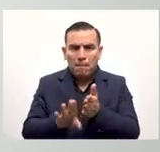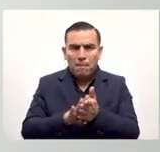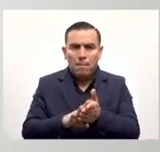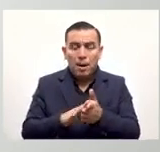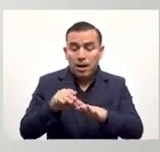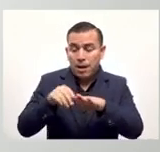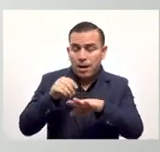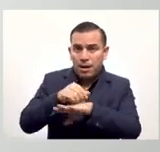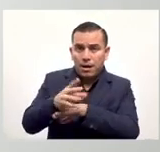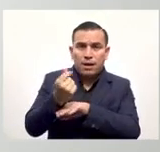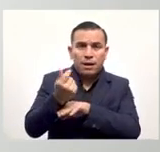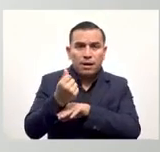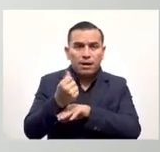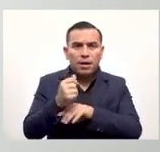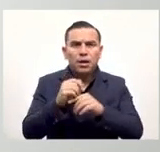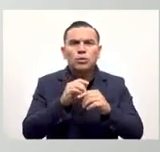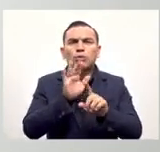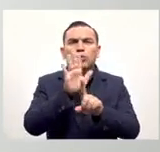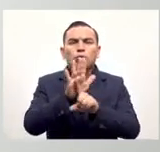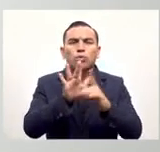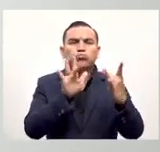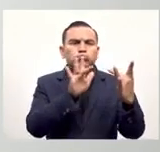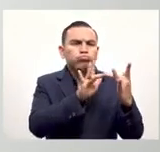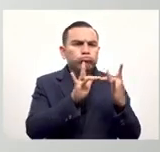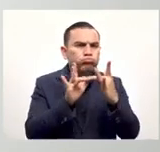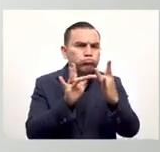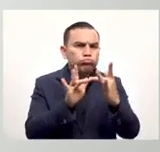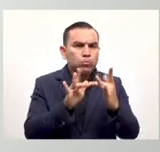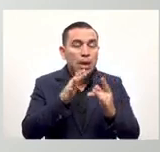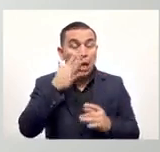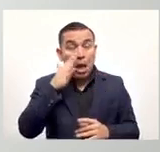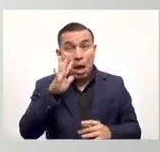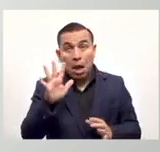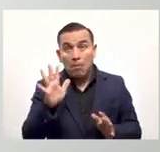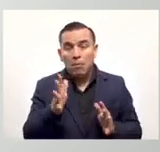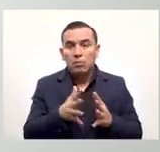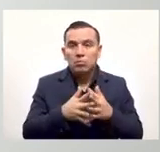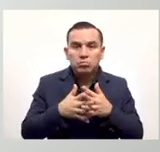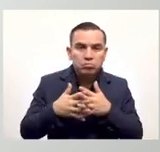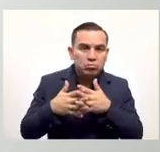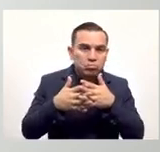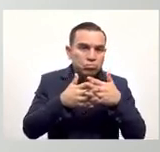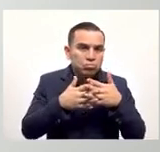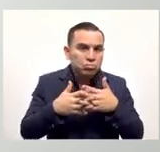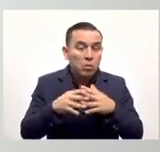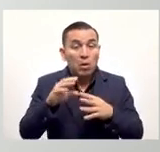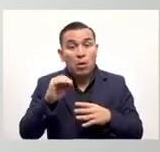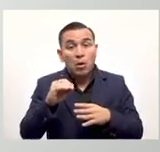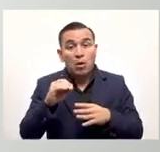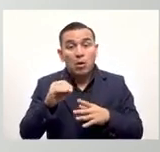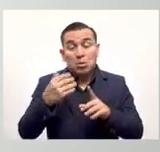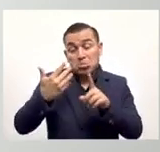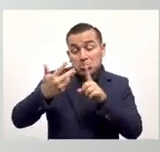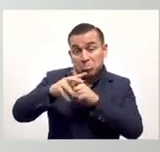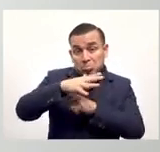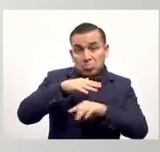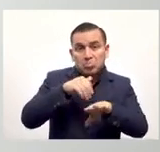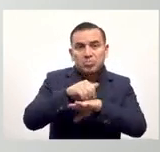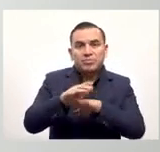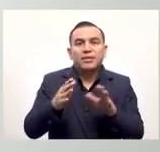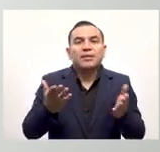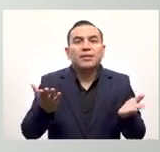pagos y enviar dinero directamente a tus contactos digamos ya sea para remesa o por cualquier situación